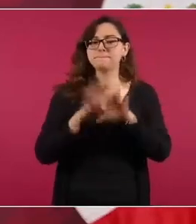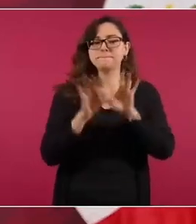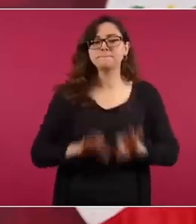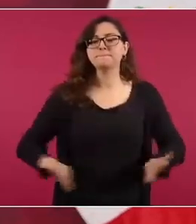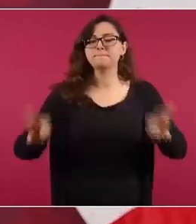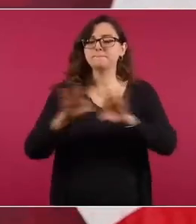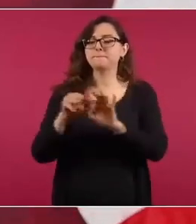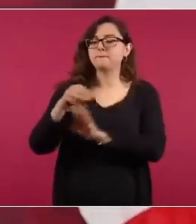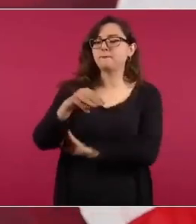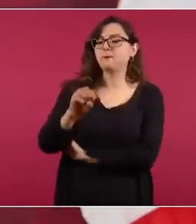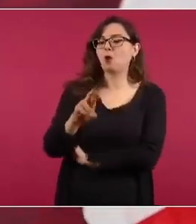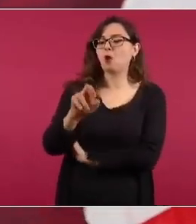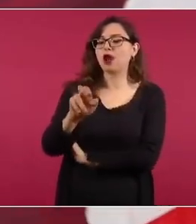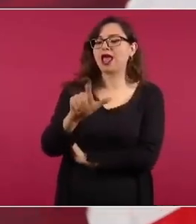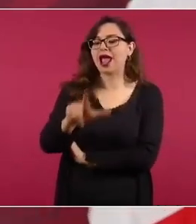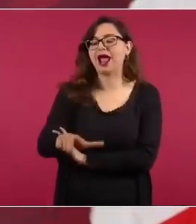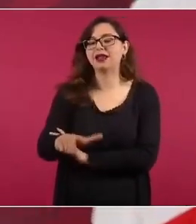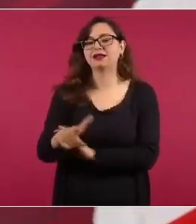imperativo ético